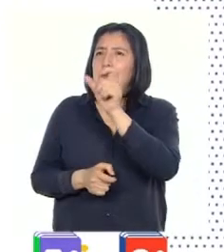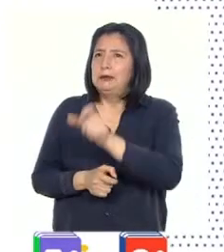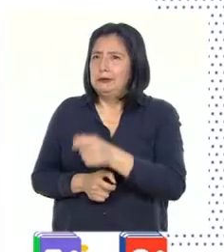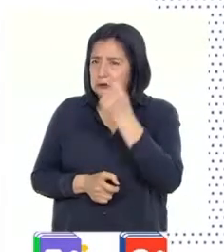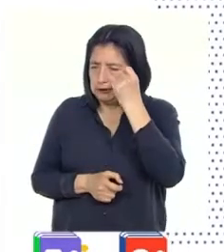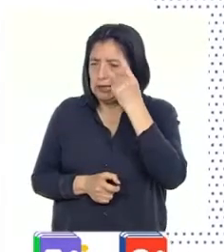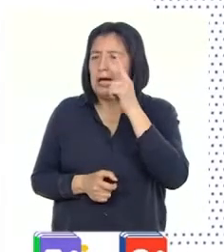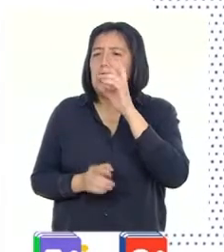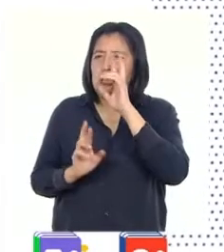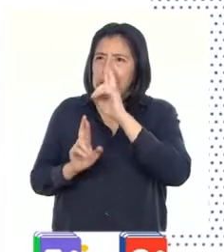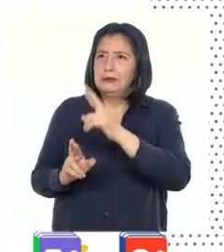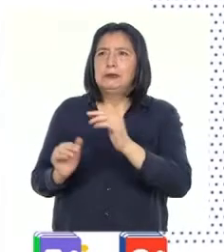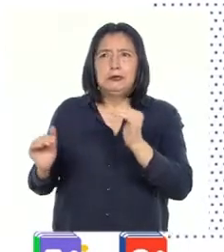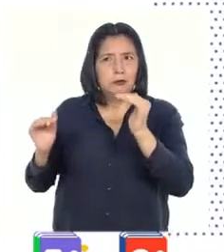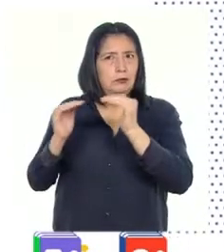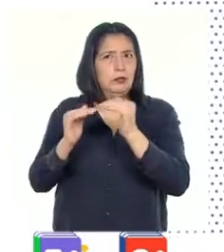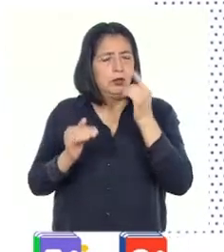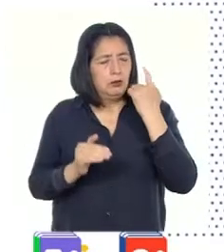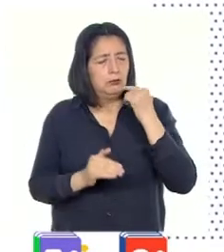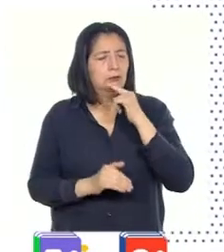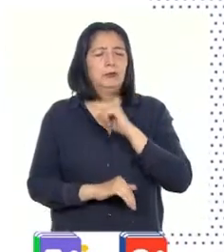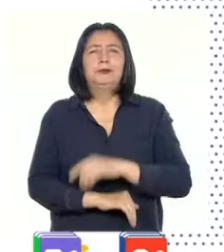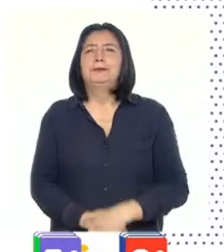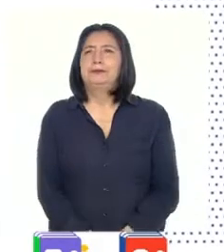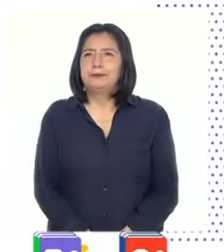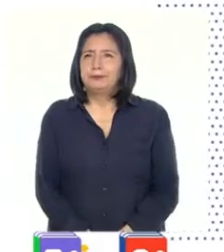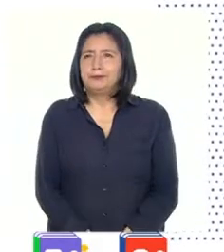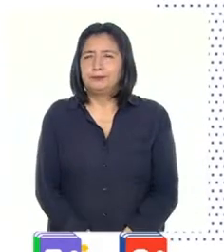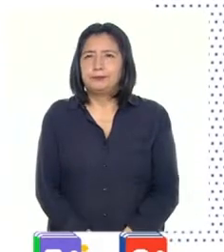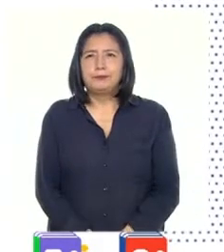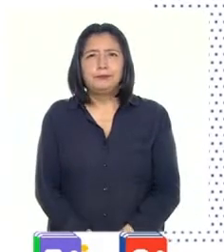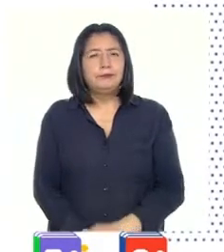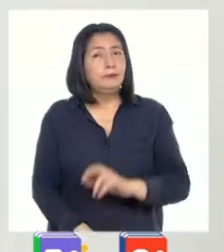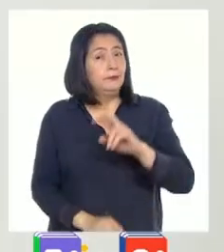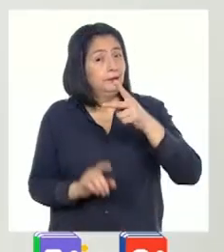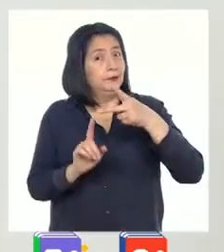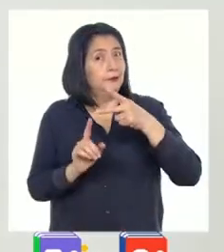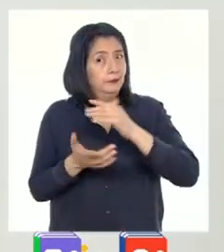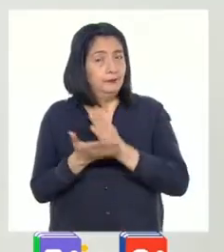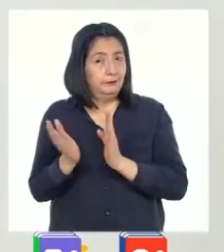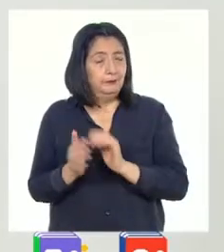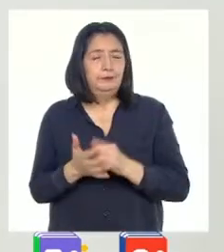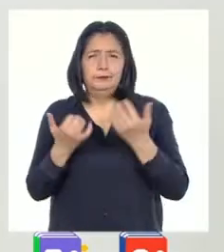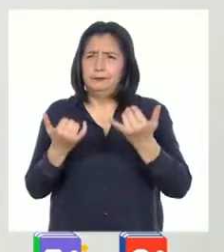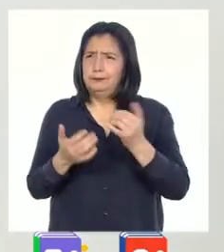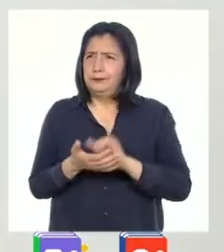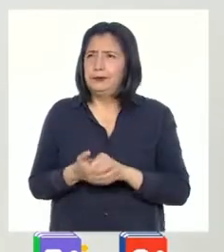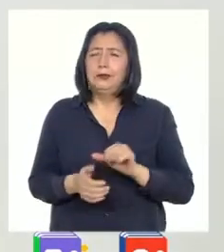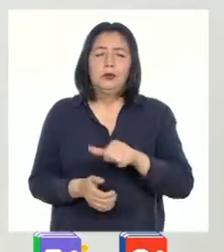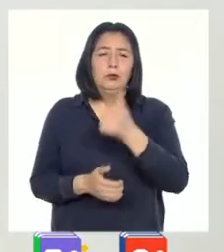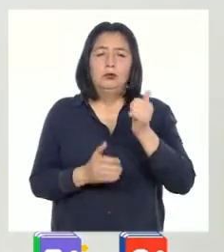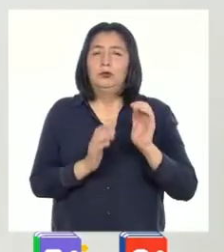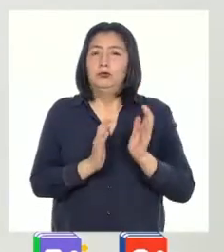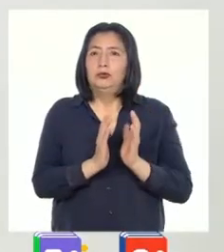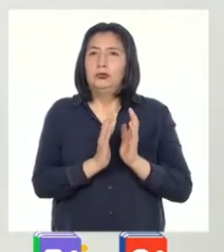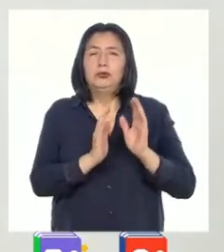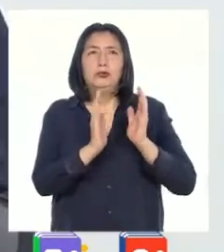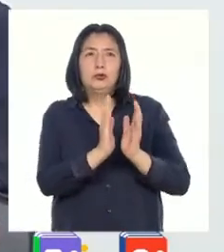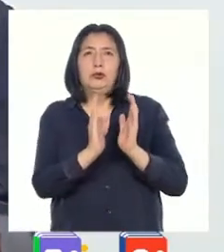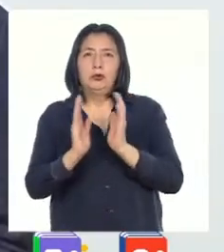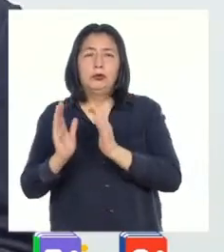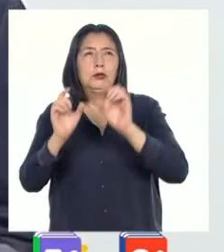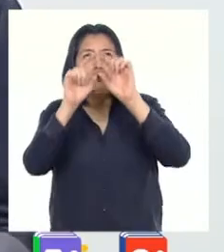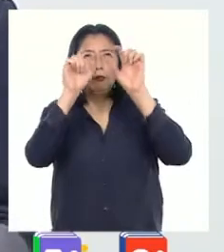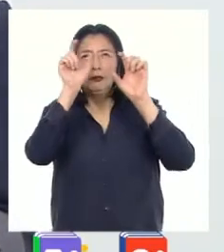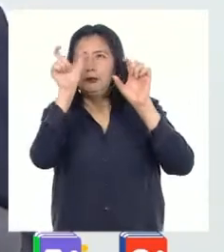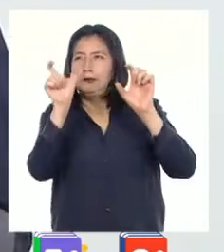la importancia del respeto a la igualdad entre mujeres y hombres. Segunda parte. Hoy haremos otro organizador gráfico, pero esta